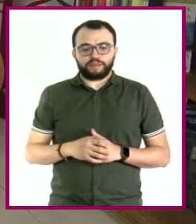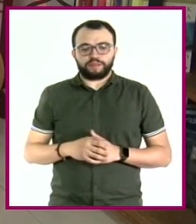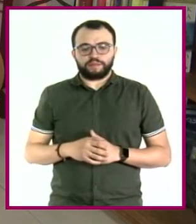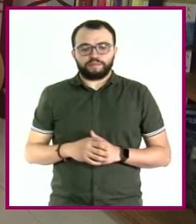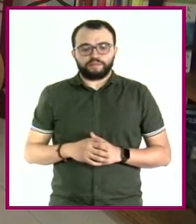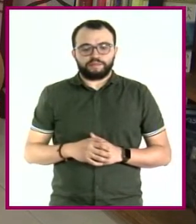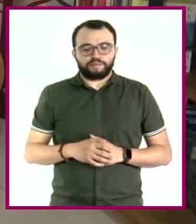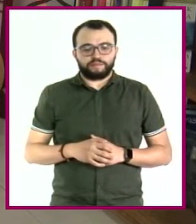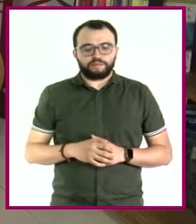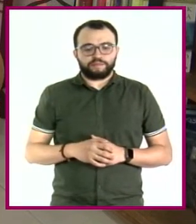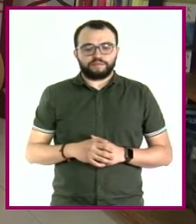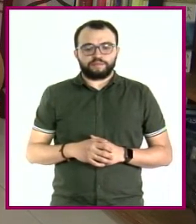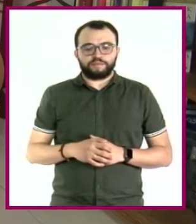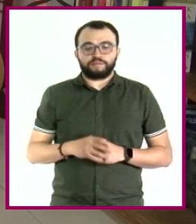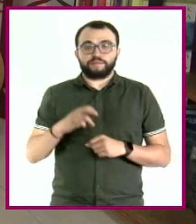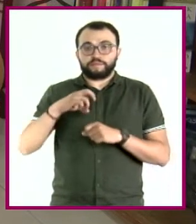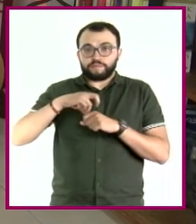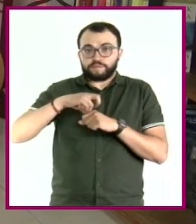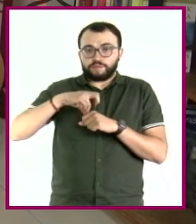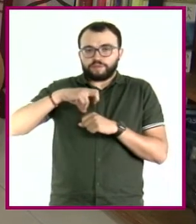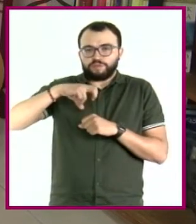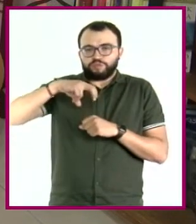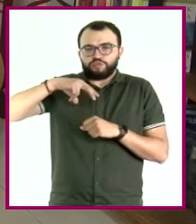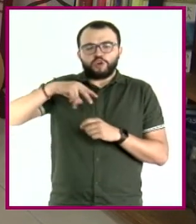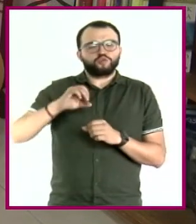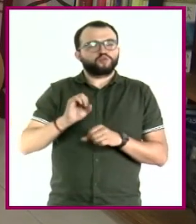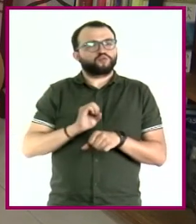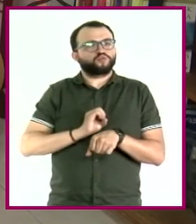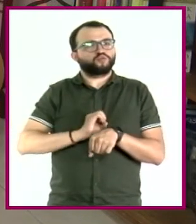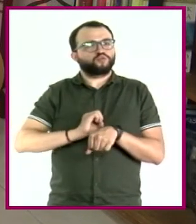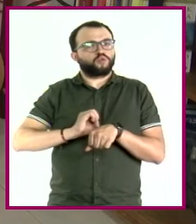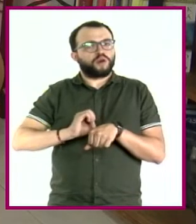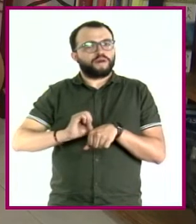Vas a estirar muy suave, dos piernas al piso.